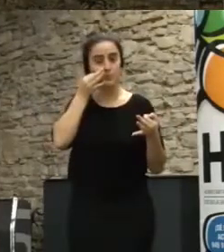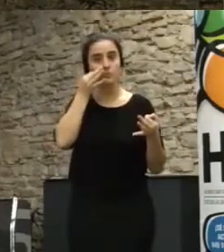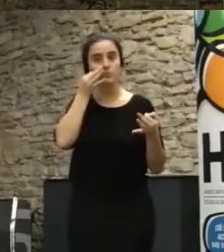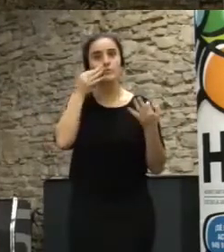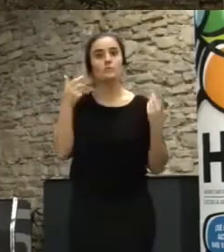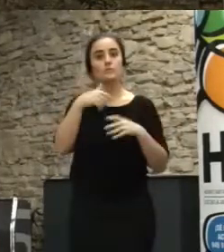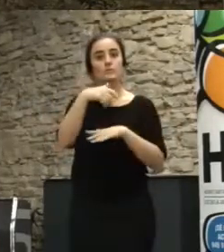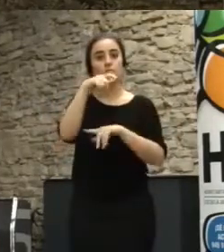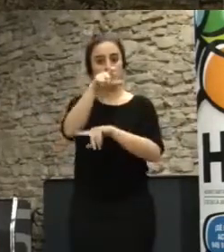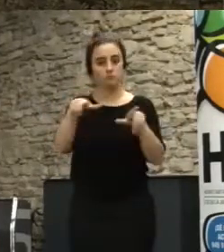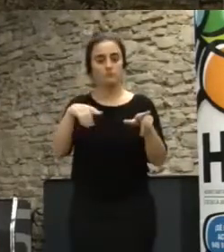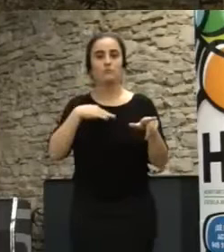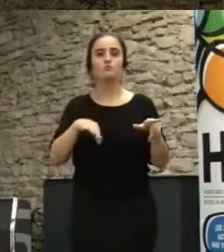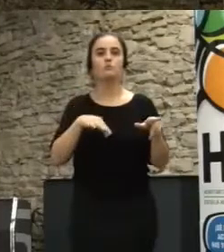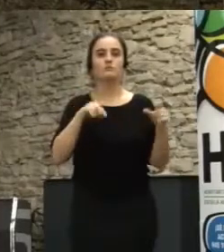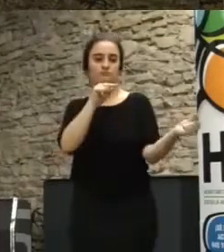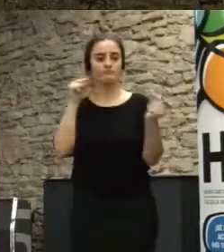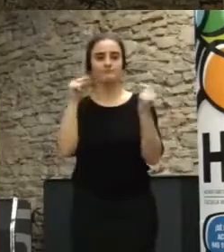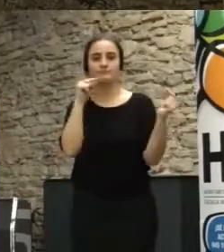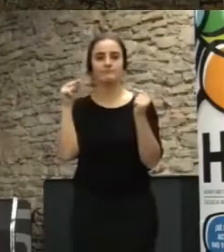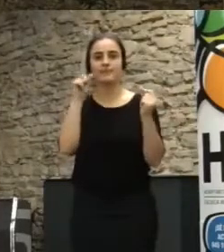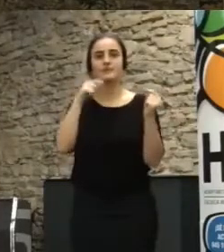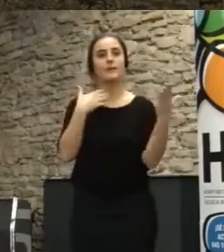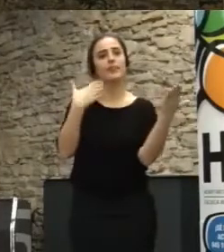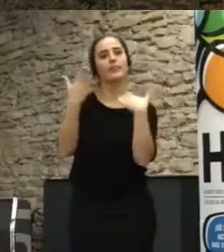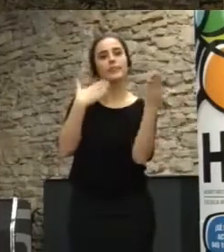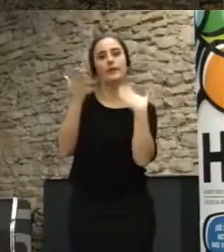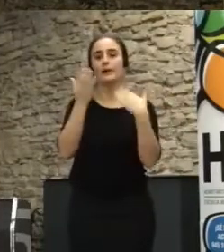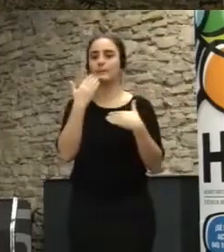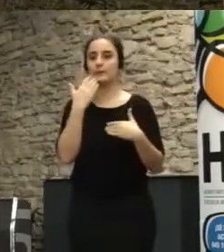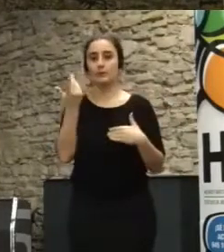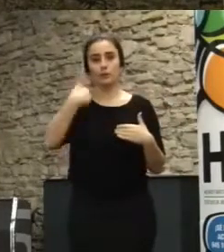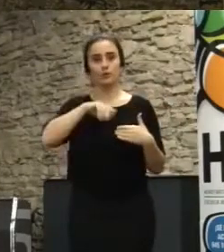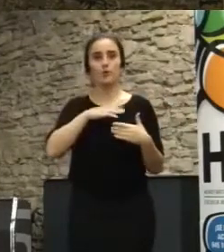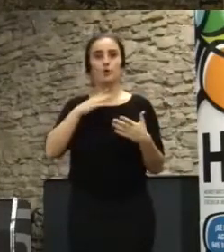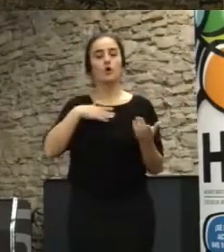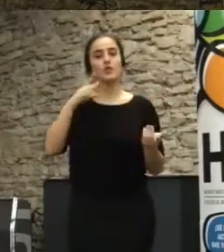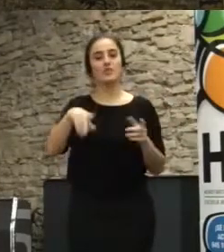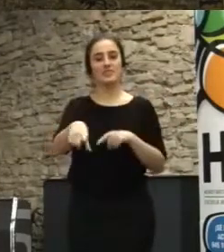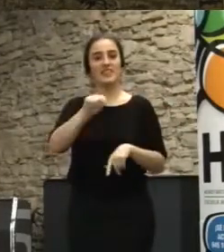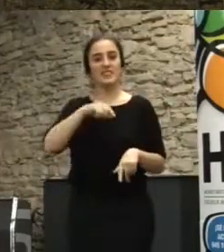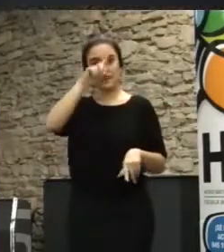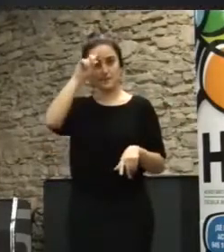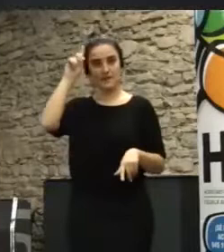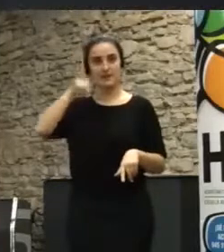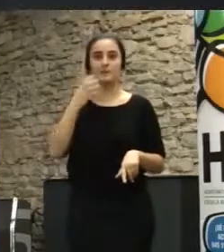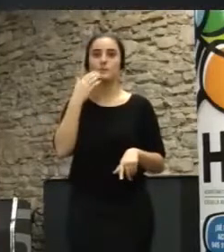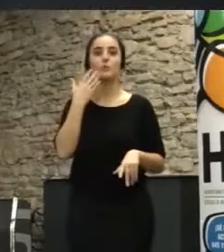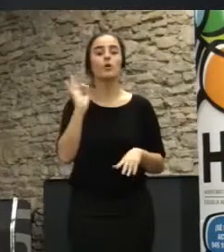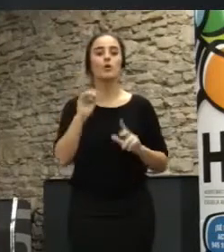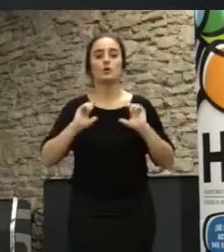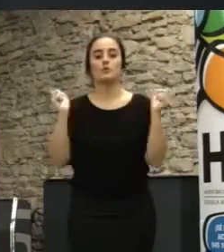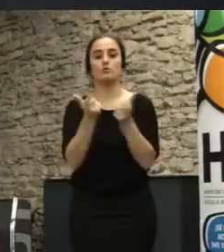la ciudadanía discute, debate, en el caso dialoga también con DCI Madrid, con las propuestas, las reuniones de propuestas de presupuestos participativos